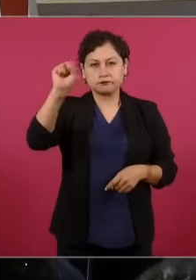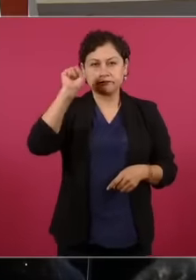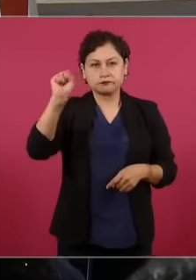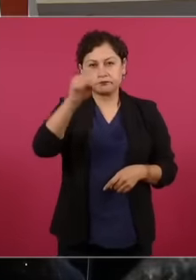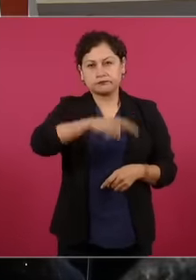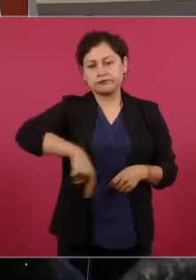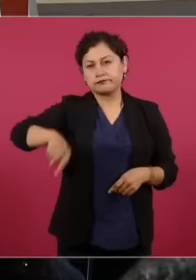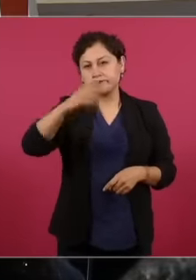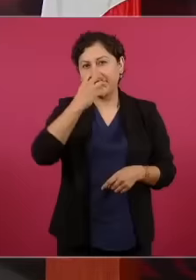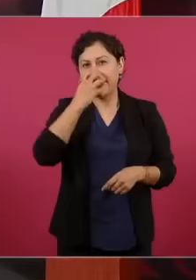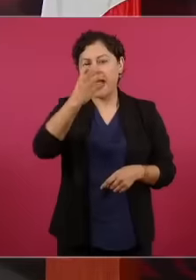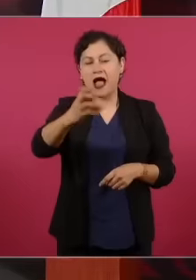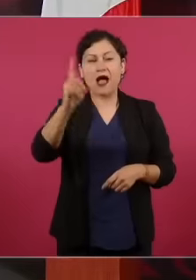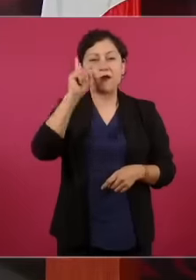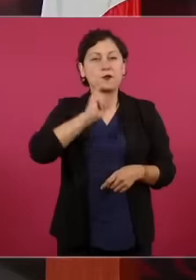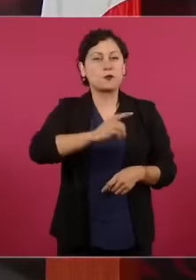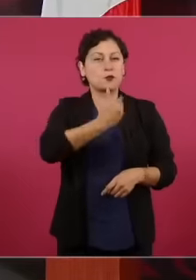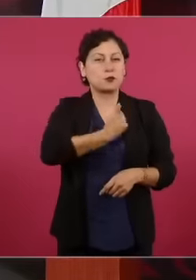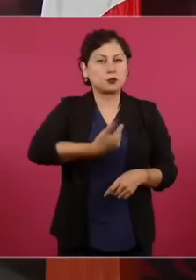presidenta